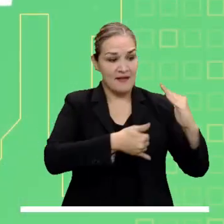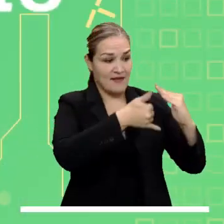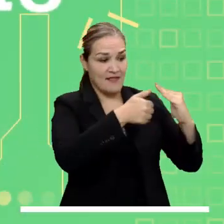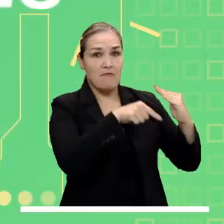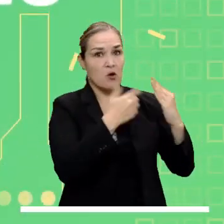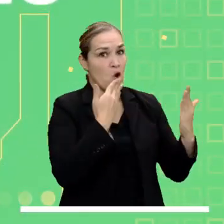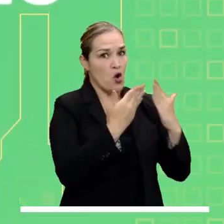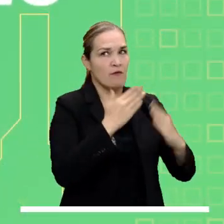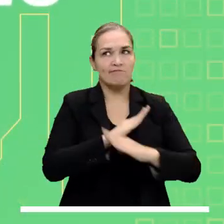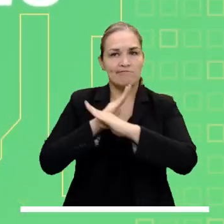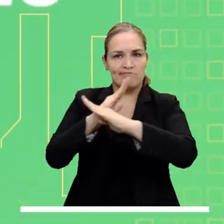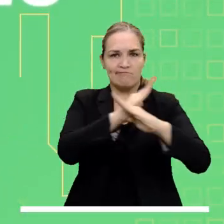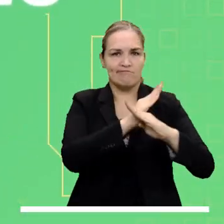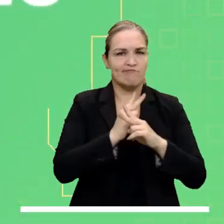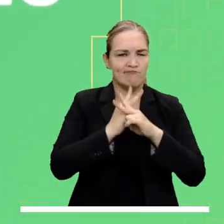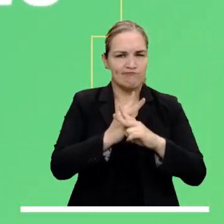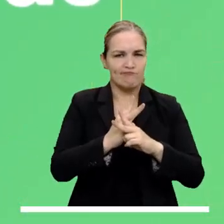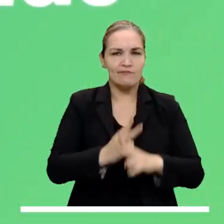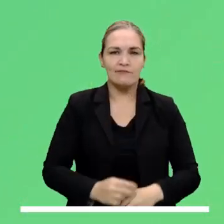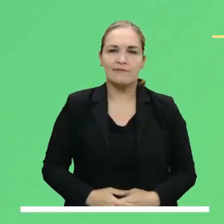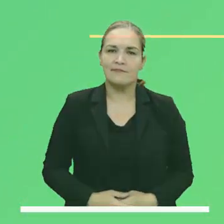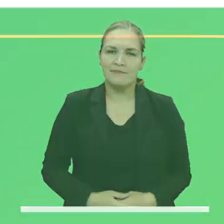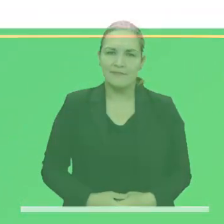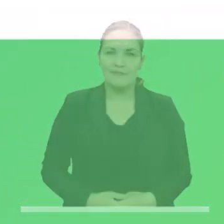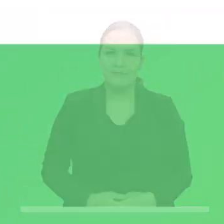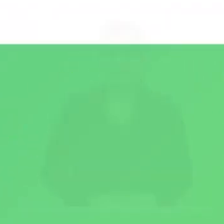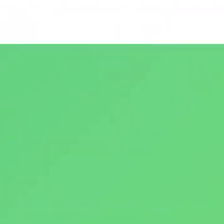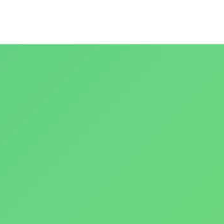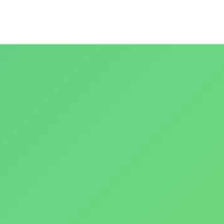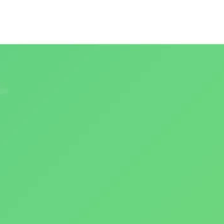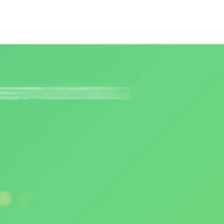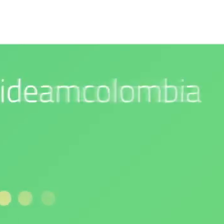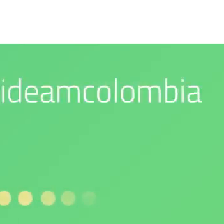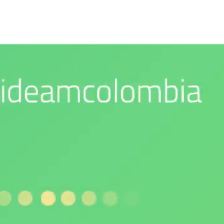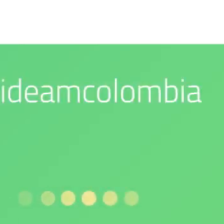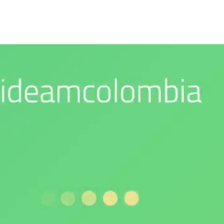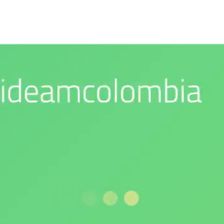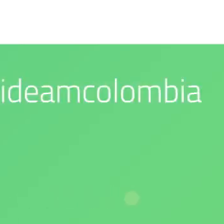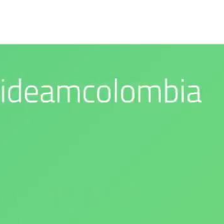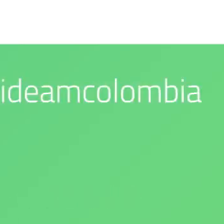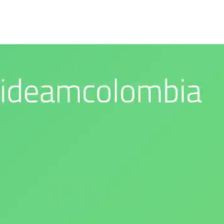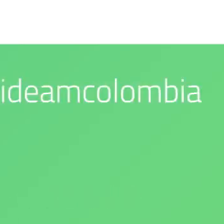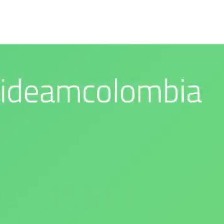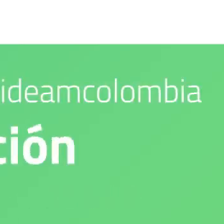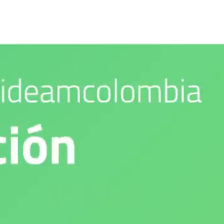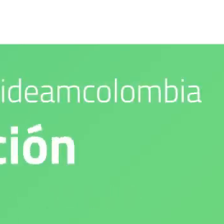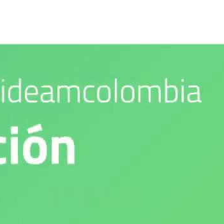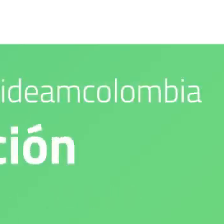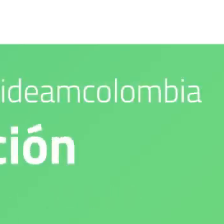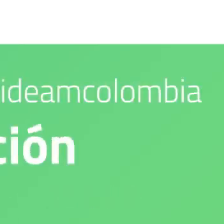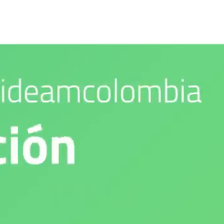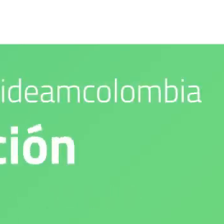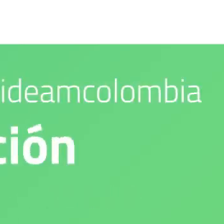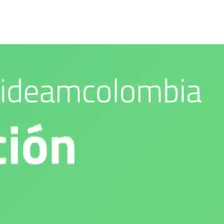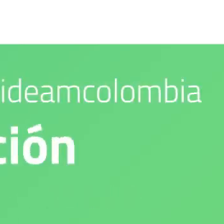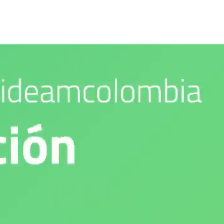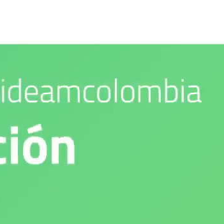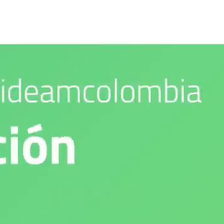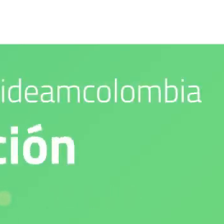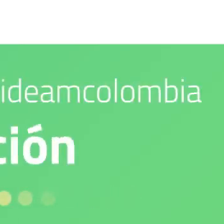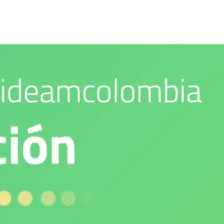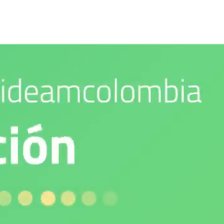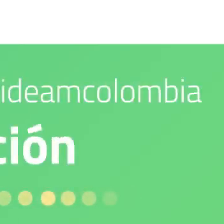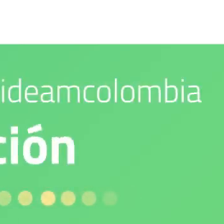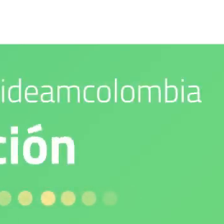Síguenos en nuestras redes sociales. Nuestro compromiso es con el medio ambiente. IDEAM es confianza y prevención. IDEAM es confianza prevención.